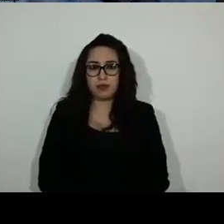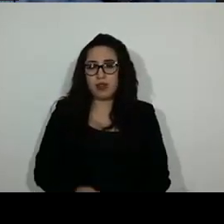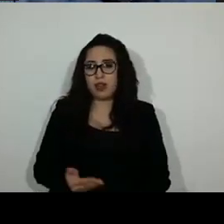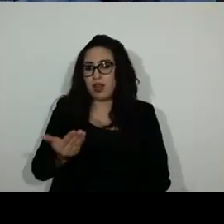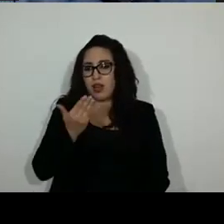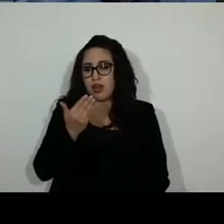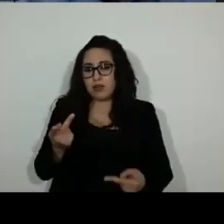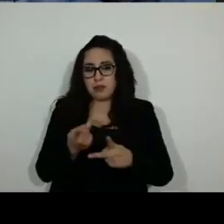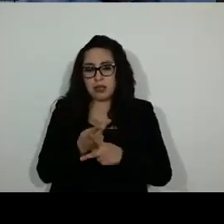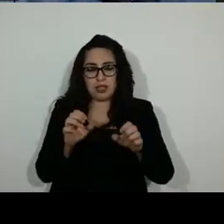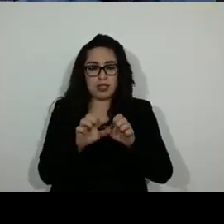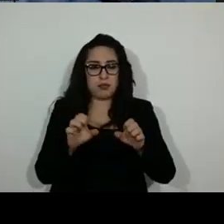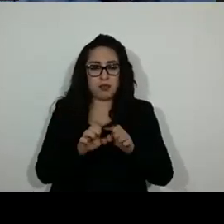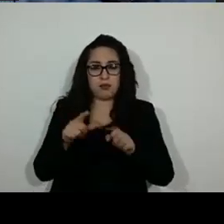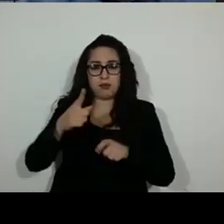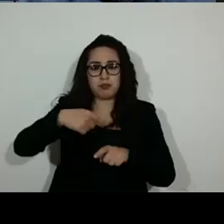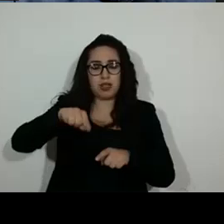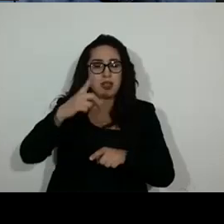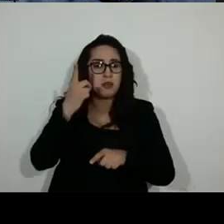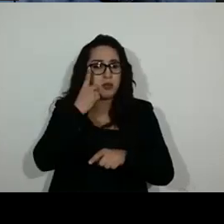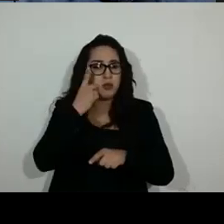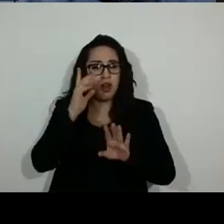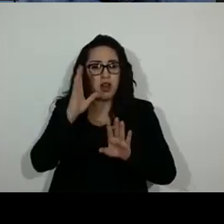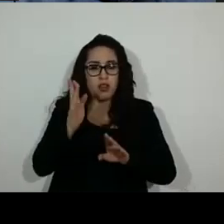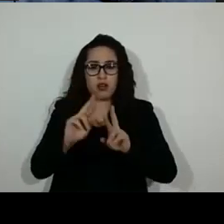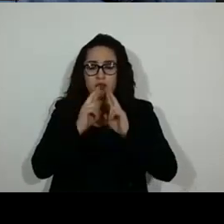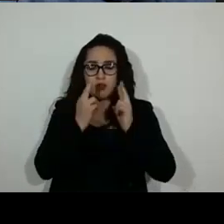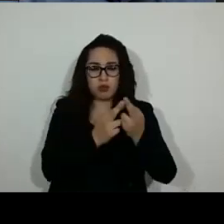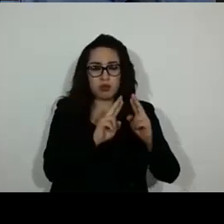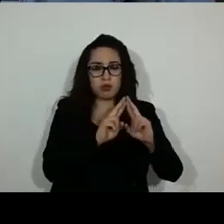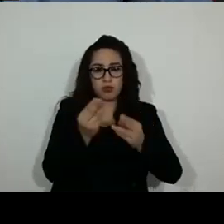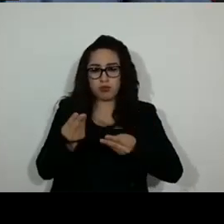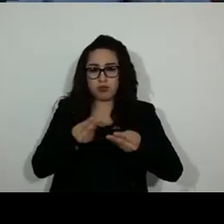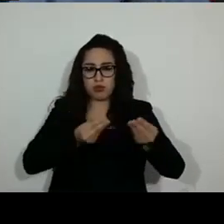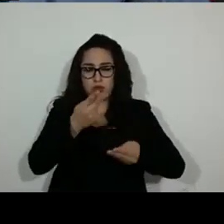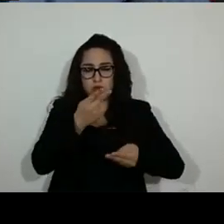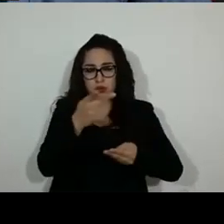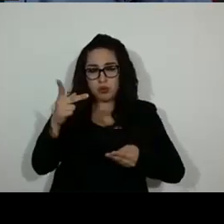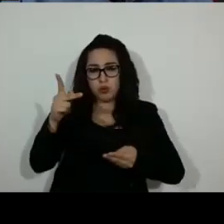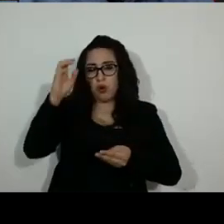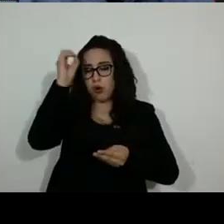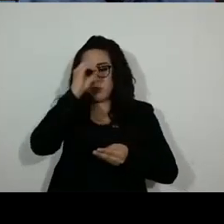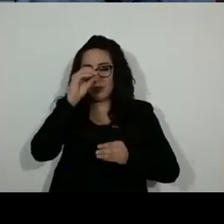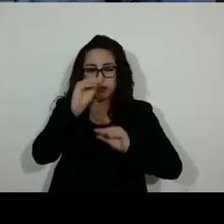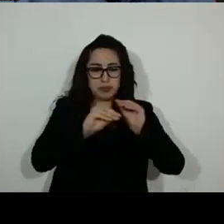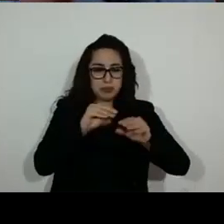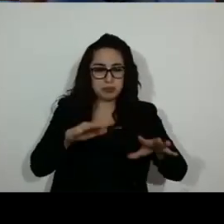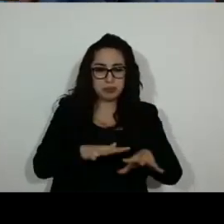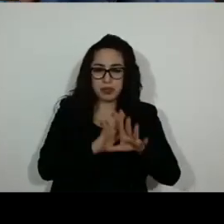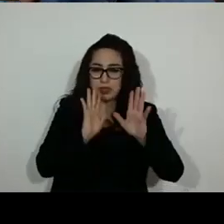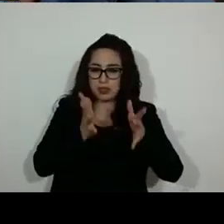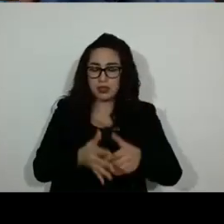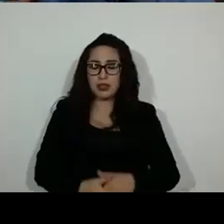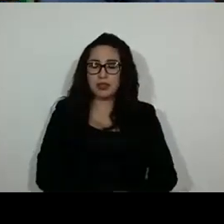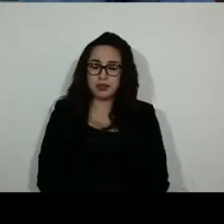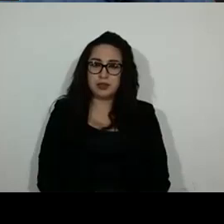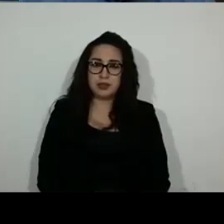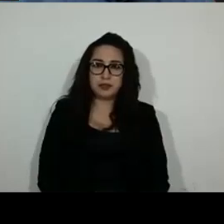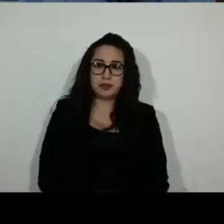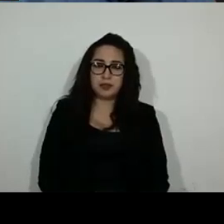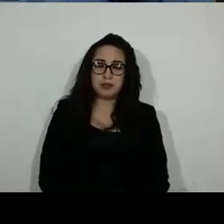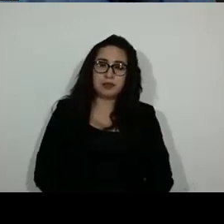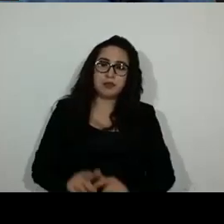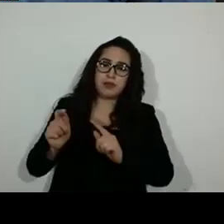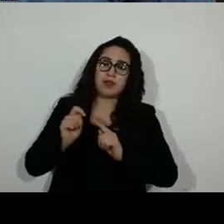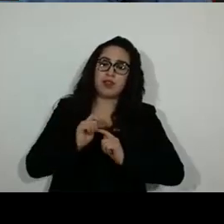con el personal técnico de las y los integrantes de esta comisión, previas a esta sesión. Por instrucciones de